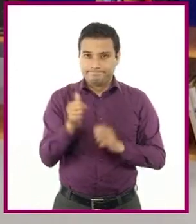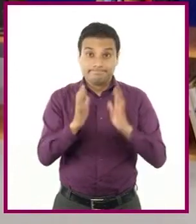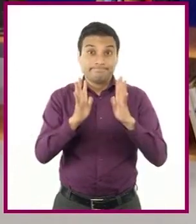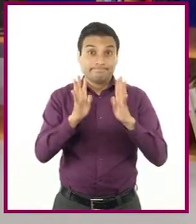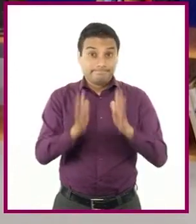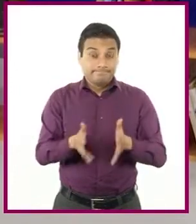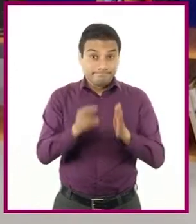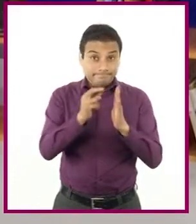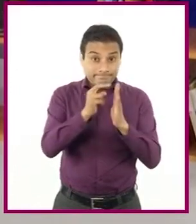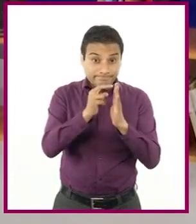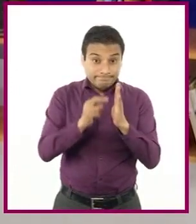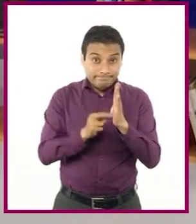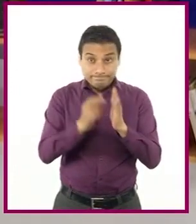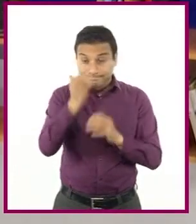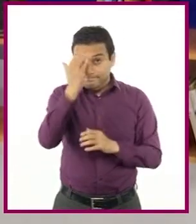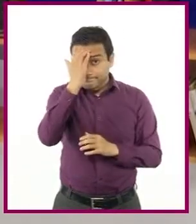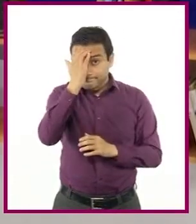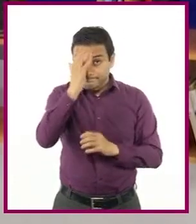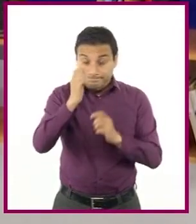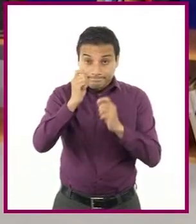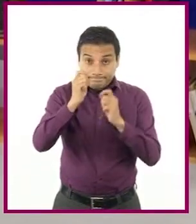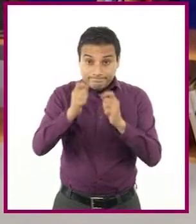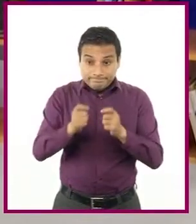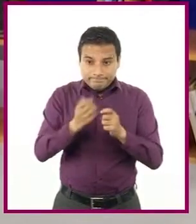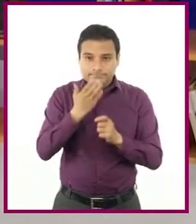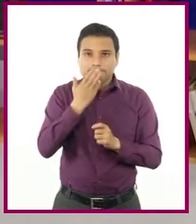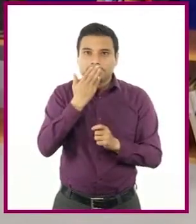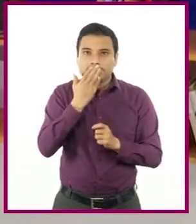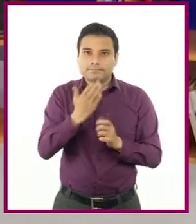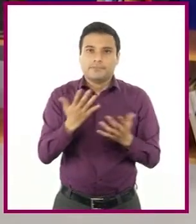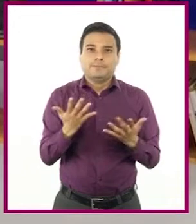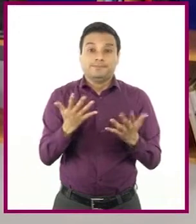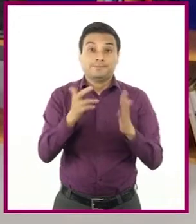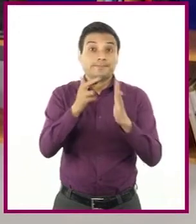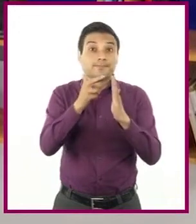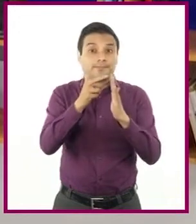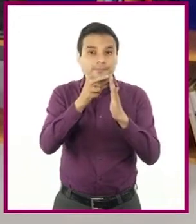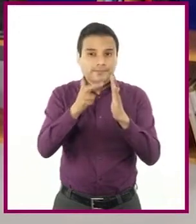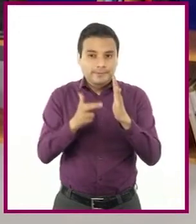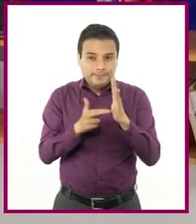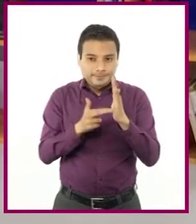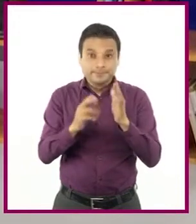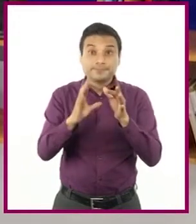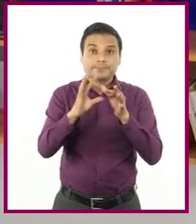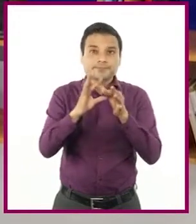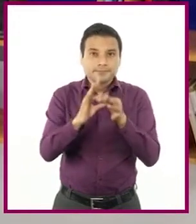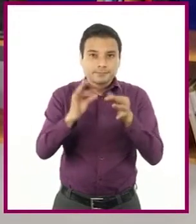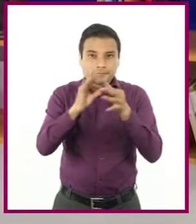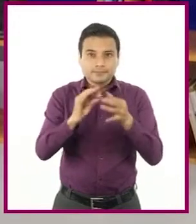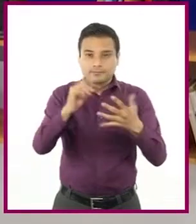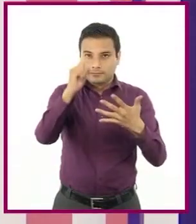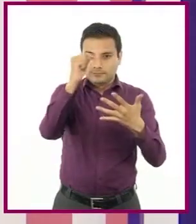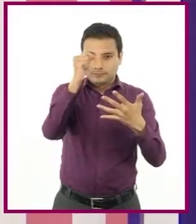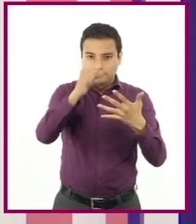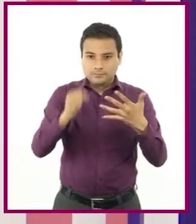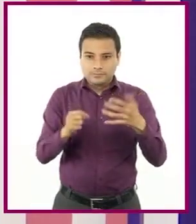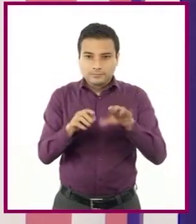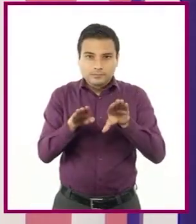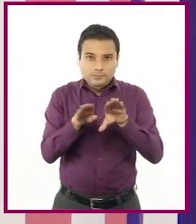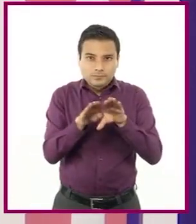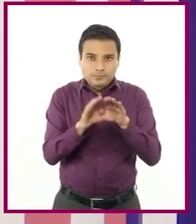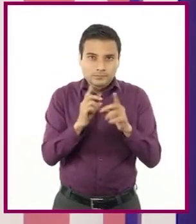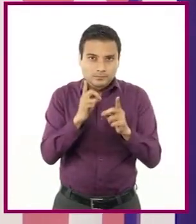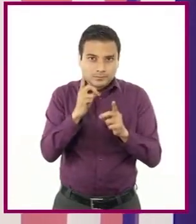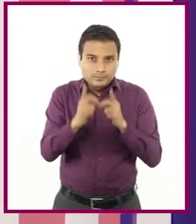reglamento. Porque efectivamente los reglamentos establecen la forma en que debe practicarse cada deporte.